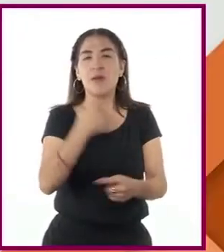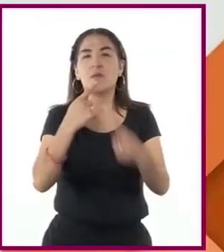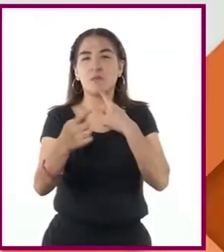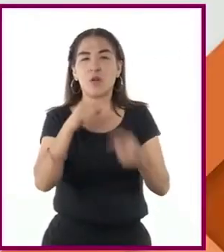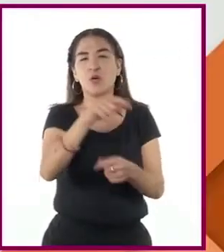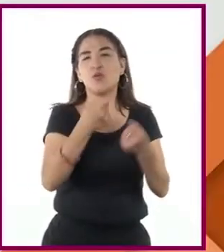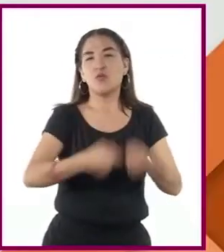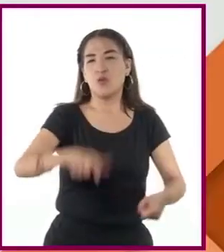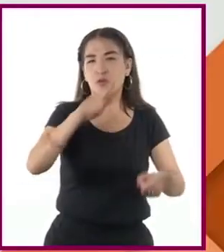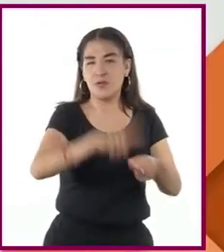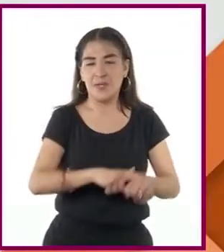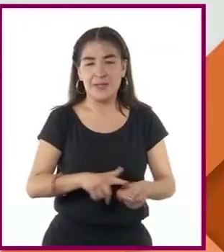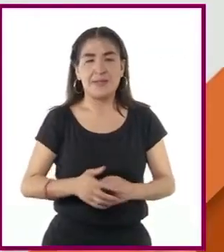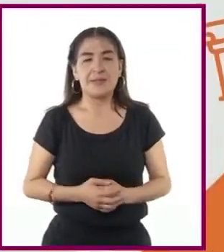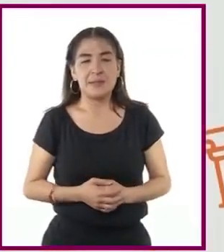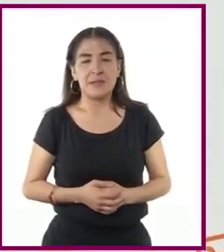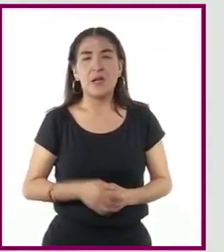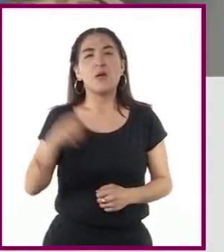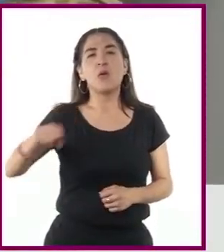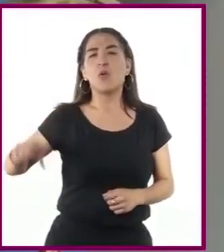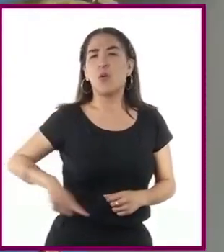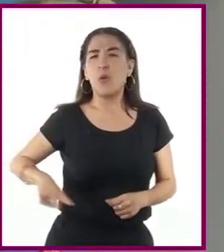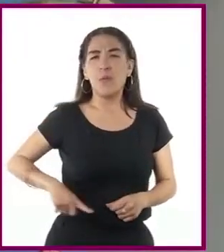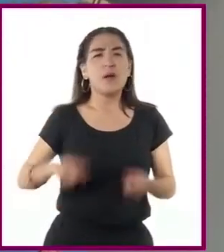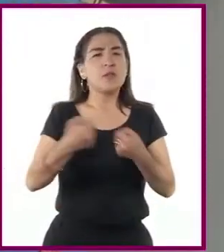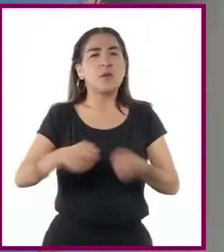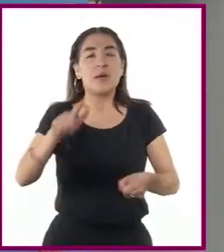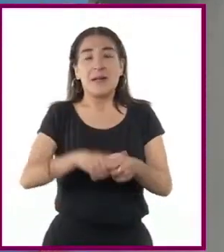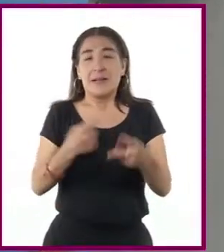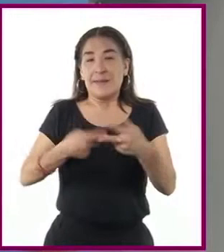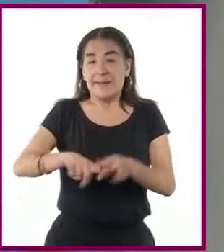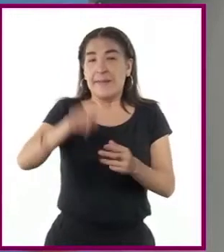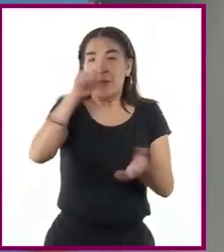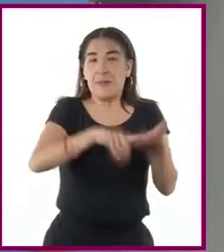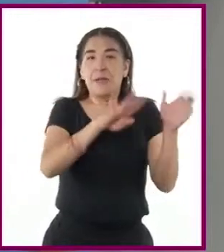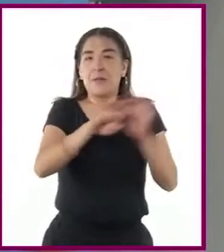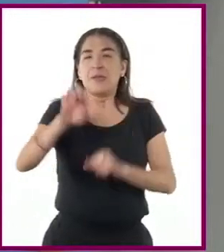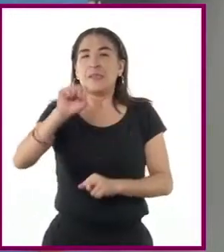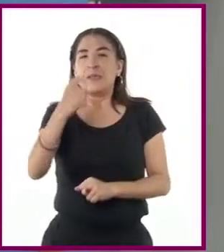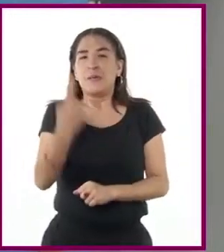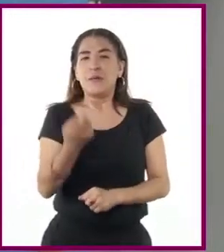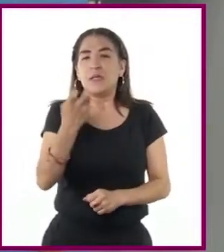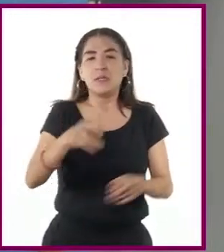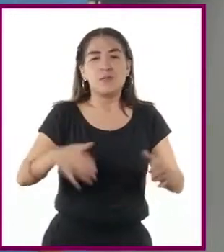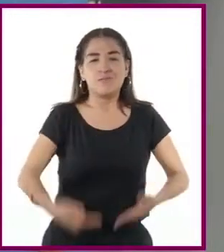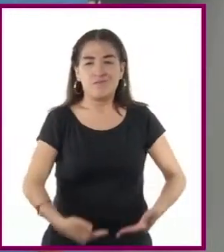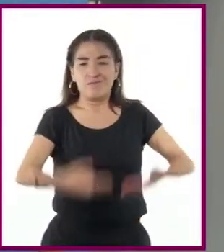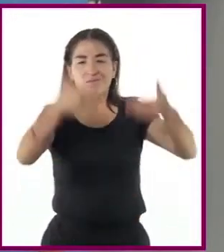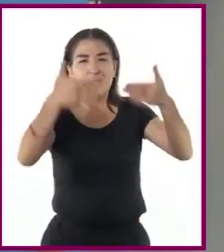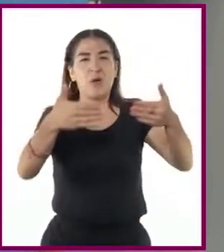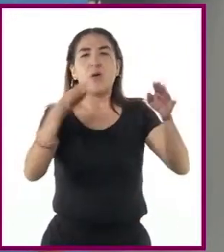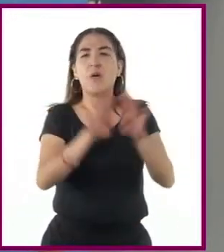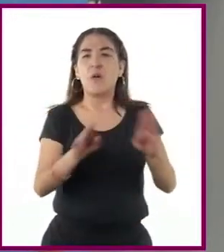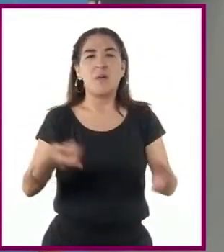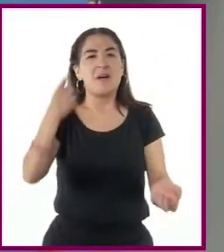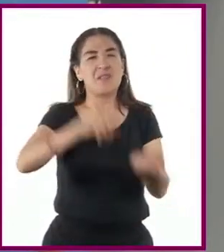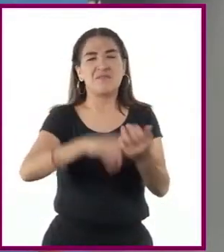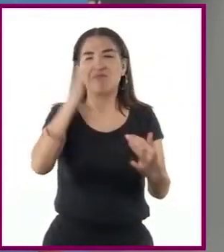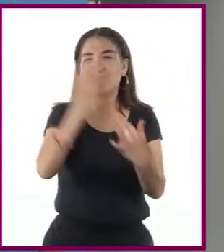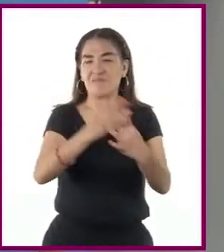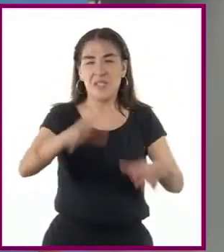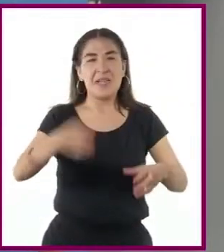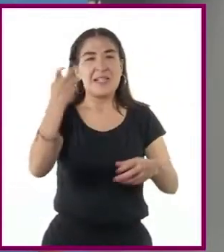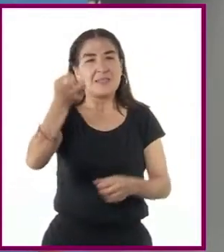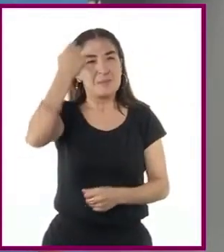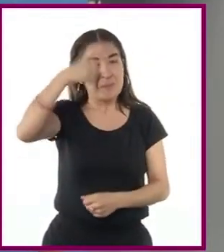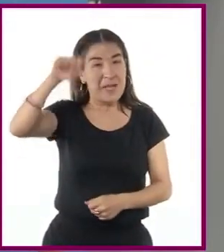Por si fuera poco, el gobierno socialista inició en 1961 la construcción de un muro que partió en dos a la ciudad de Berlín,